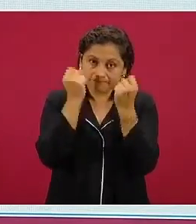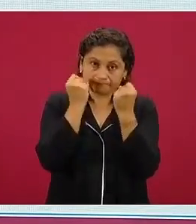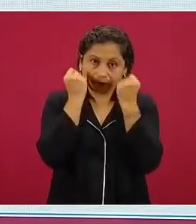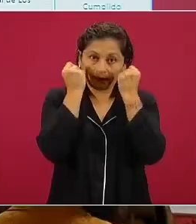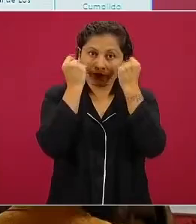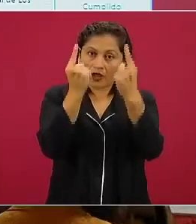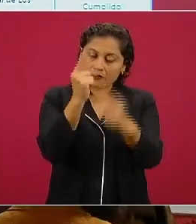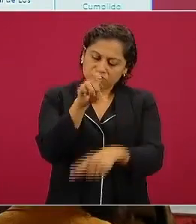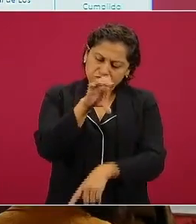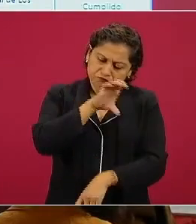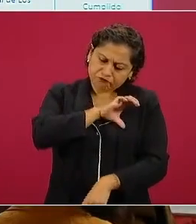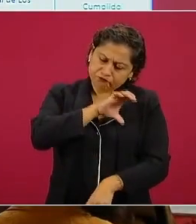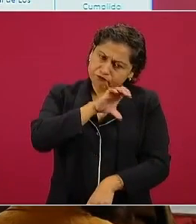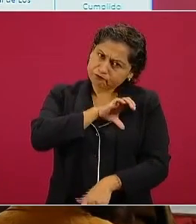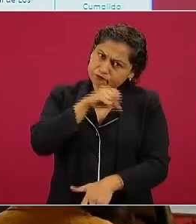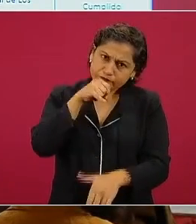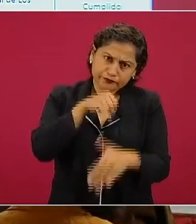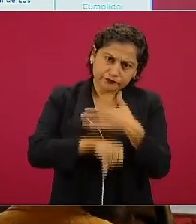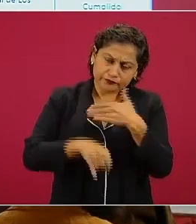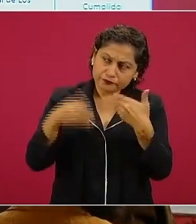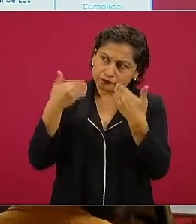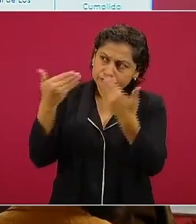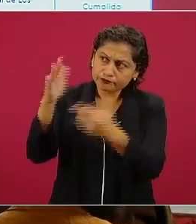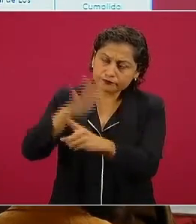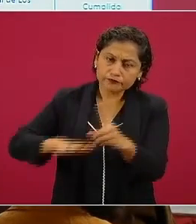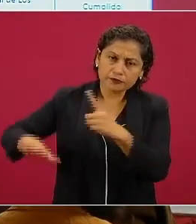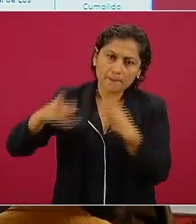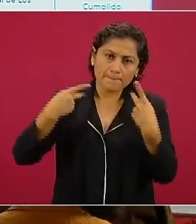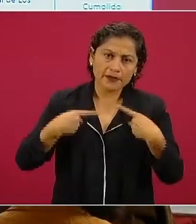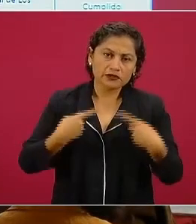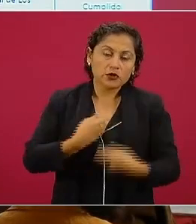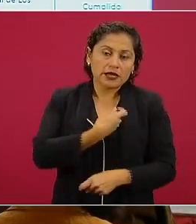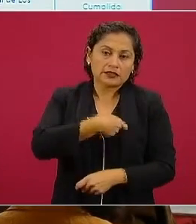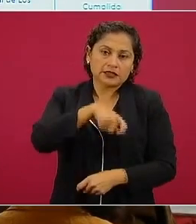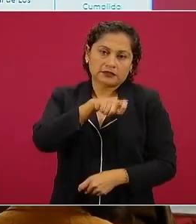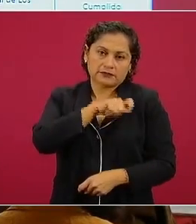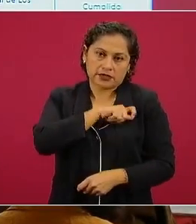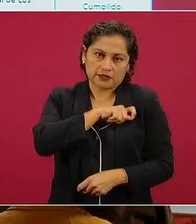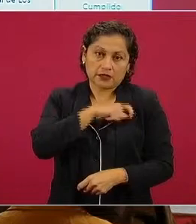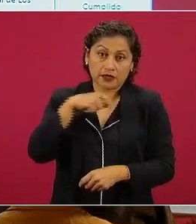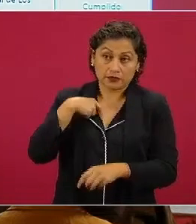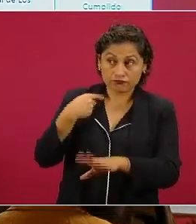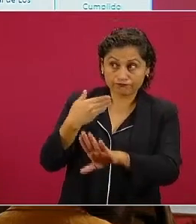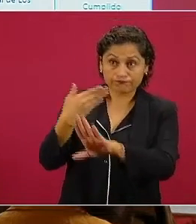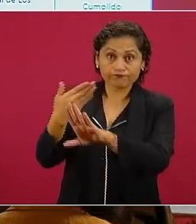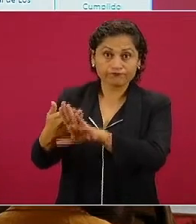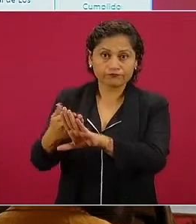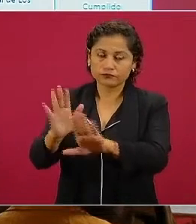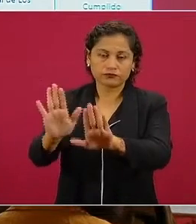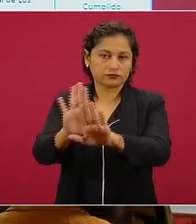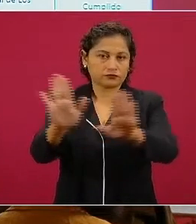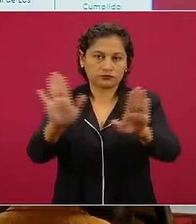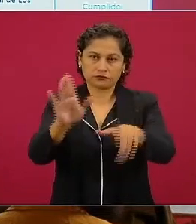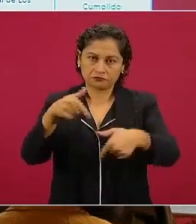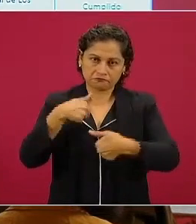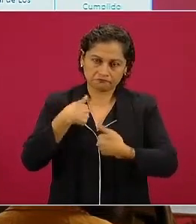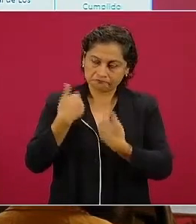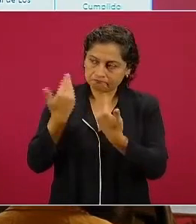español para que no se vaya a malinterpretar